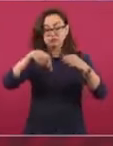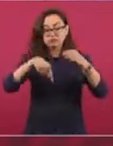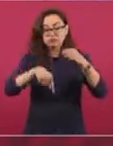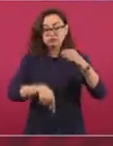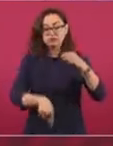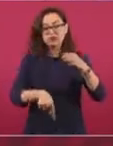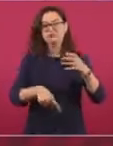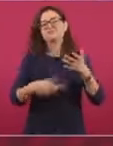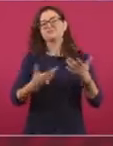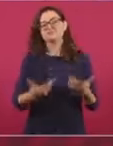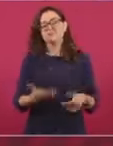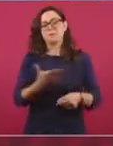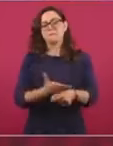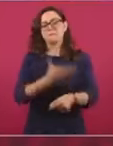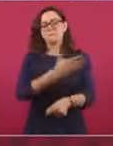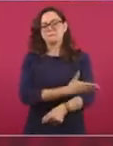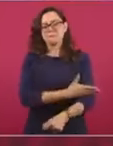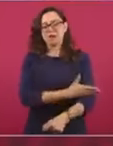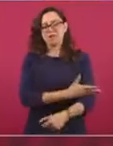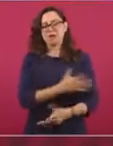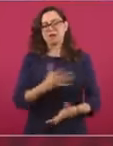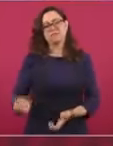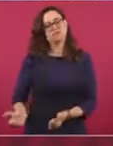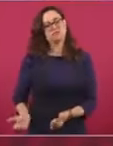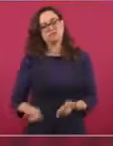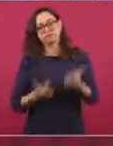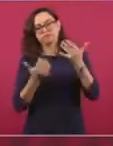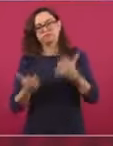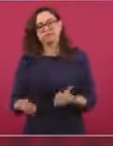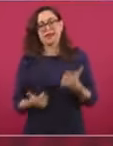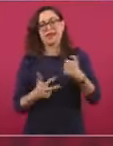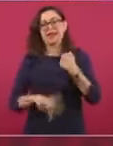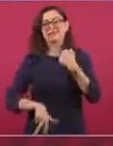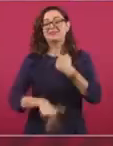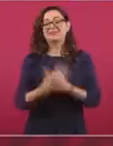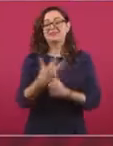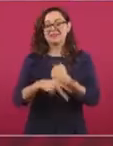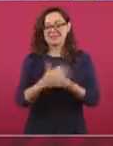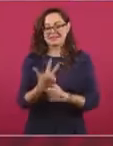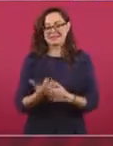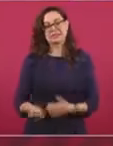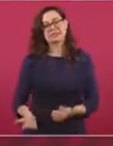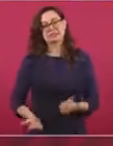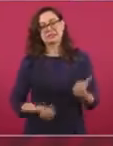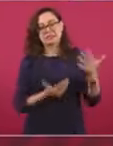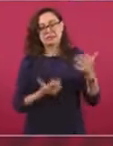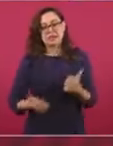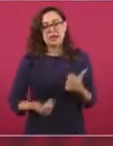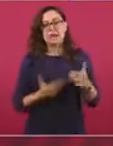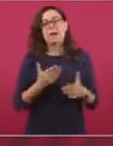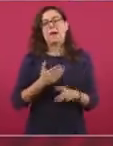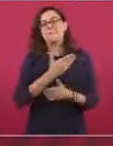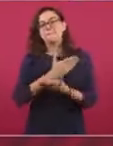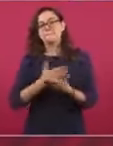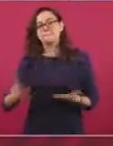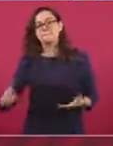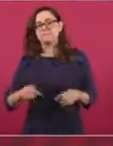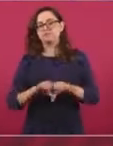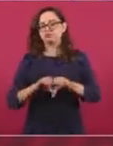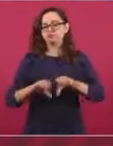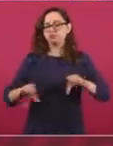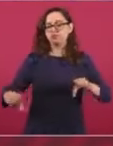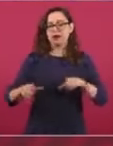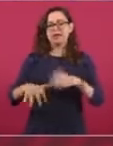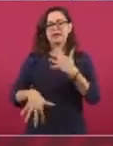13 polines de madera y 15 metros de manguera. Con estos